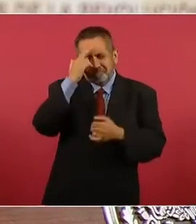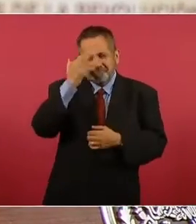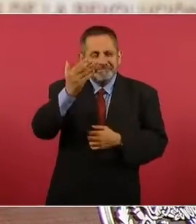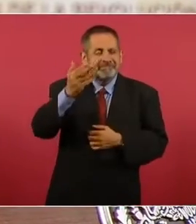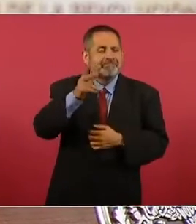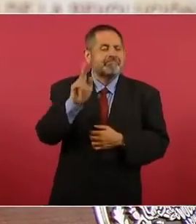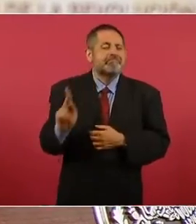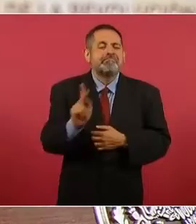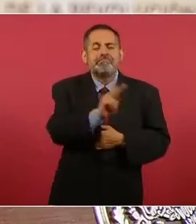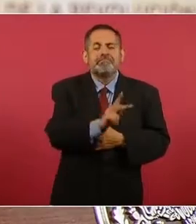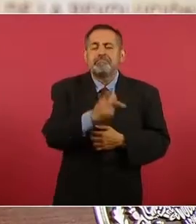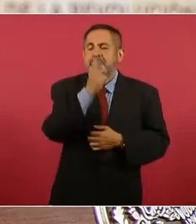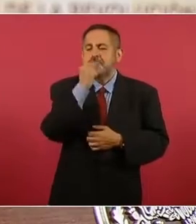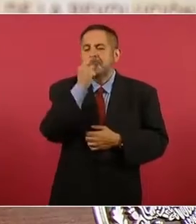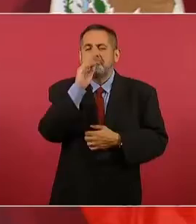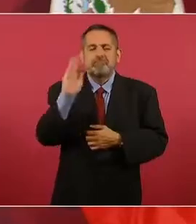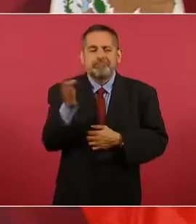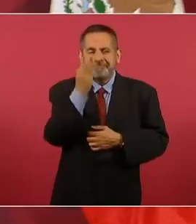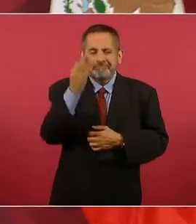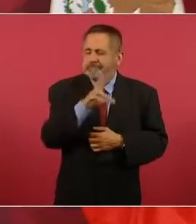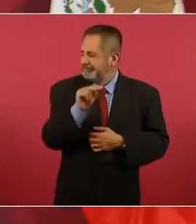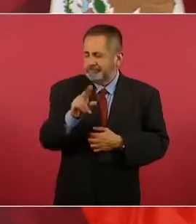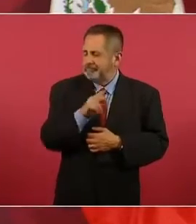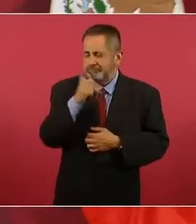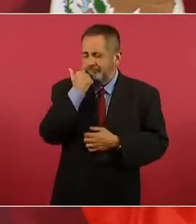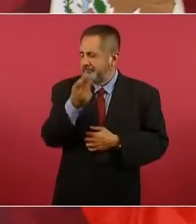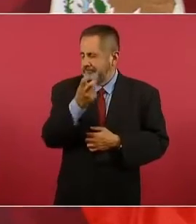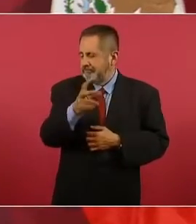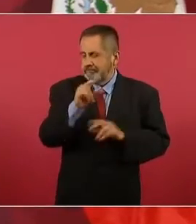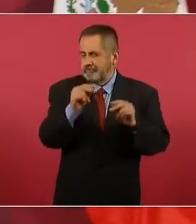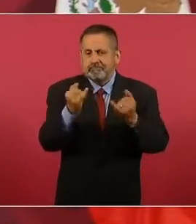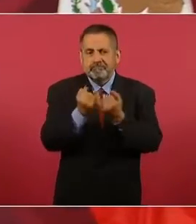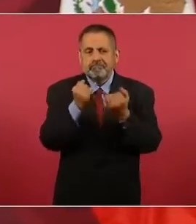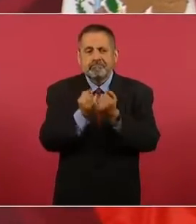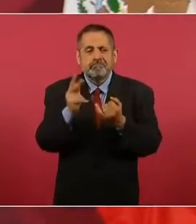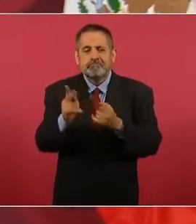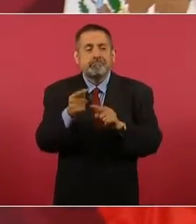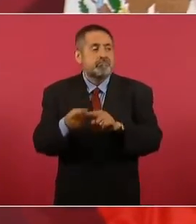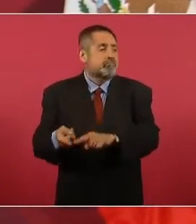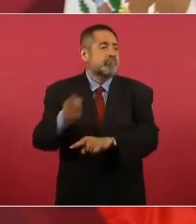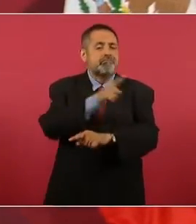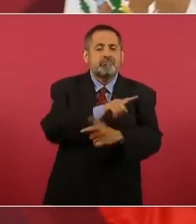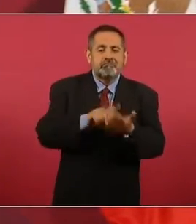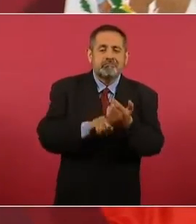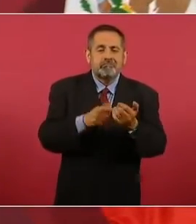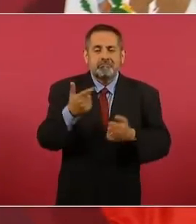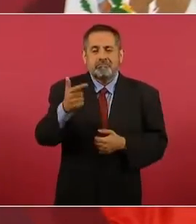Policía Federal, al tiempo de los García Lunas.